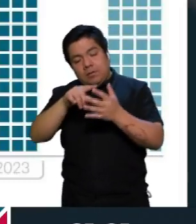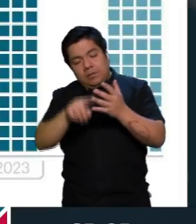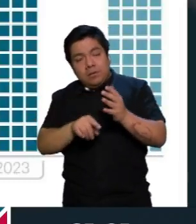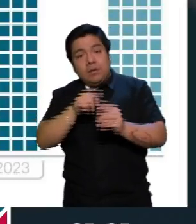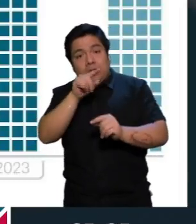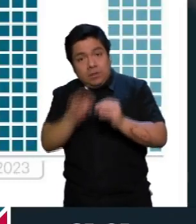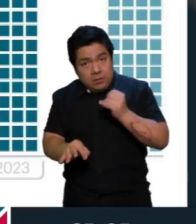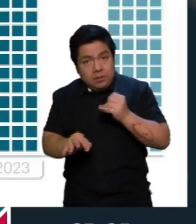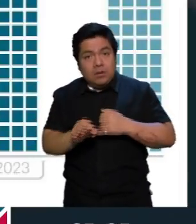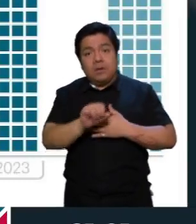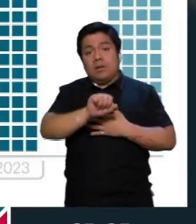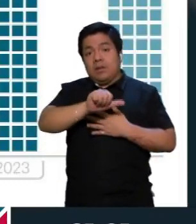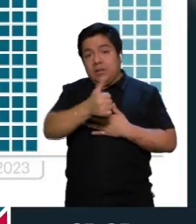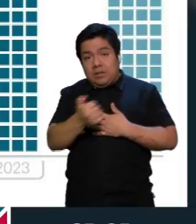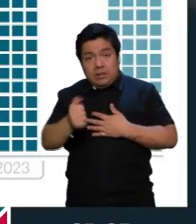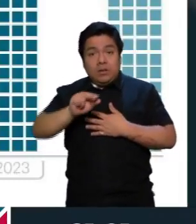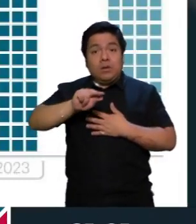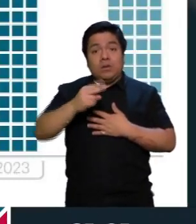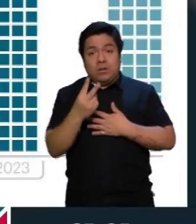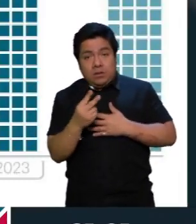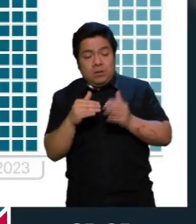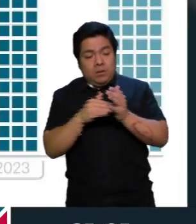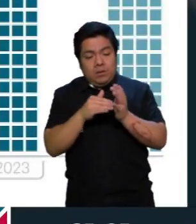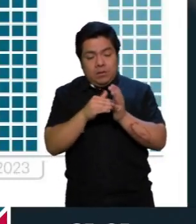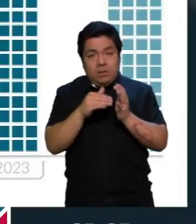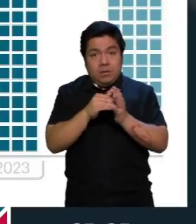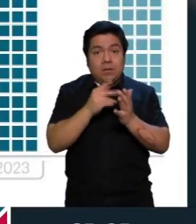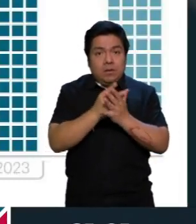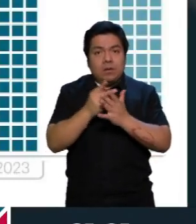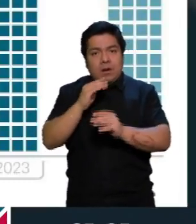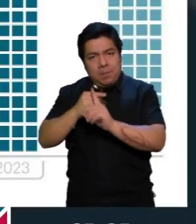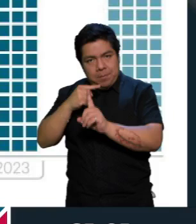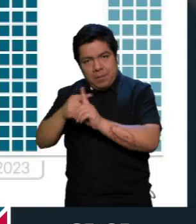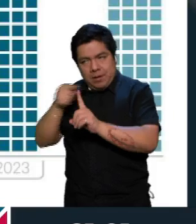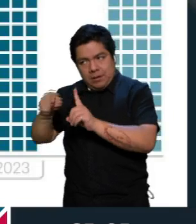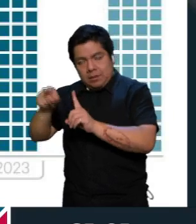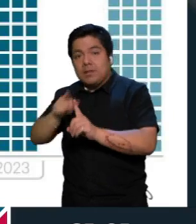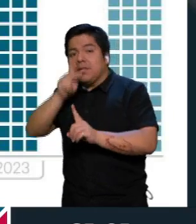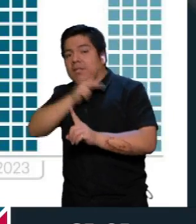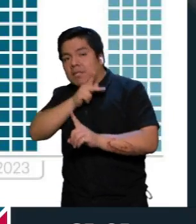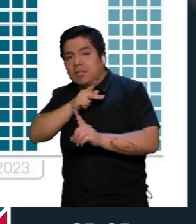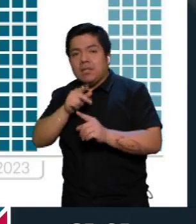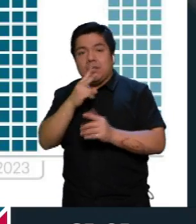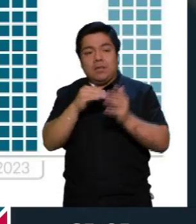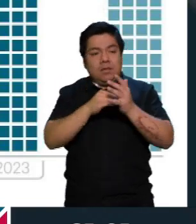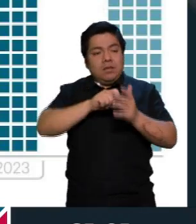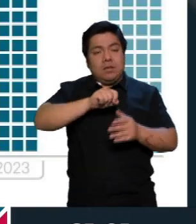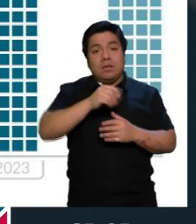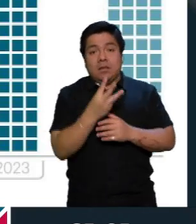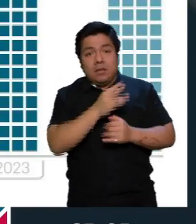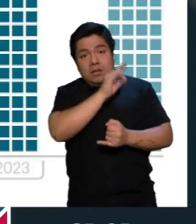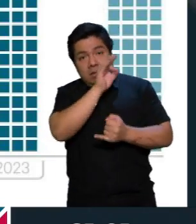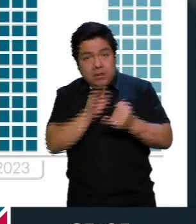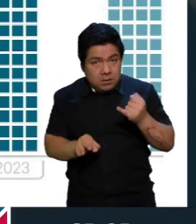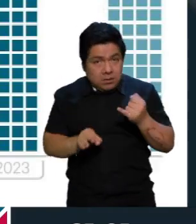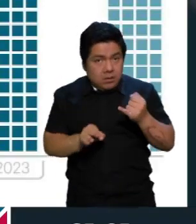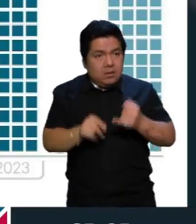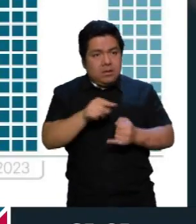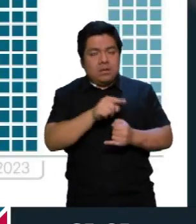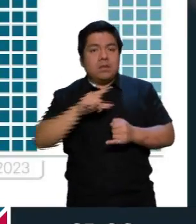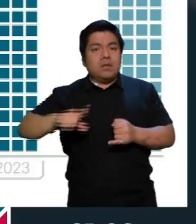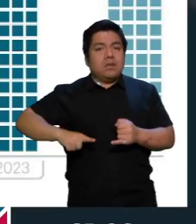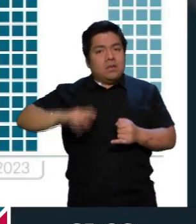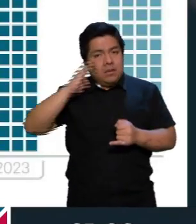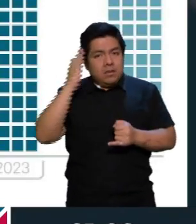fue de 682 mil millones de pesos a favor de Pemex. En 2023, último año del que hay datos, el gobierno federal